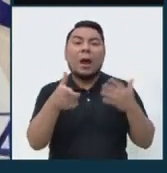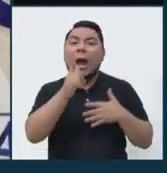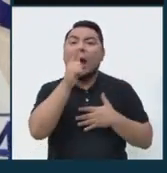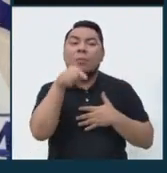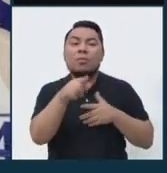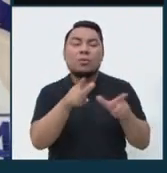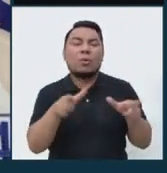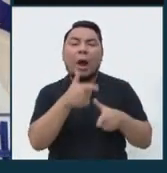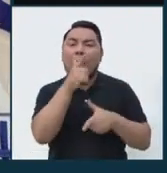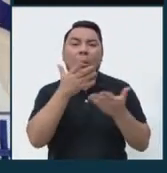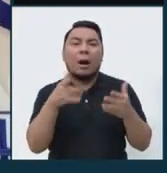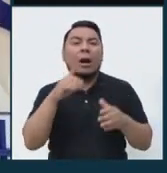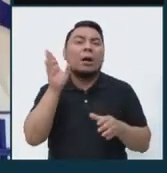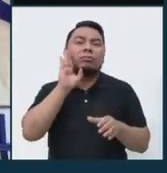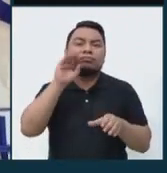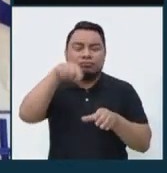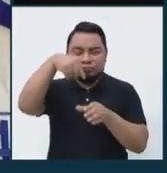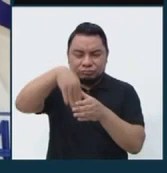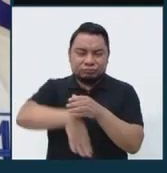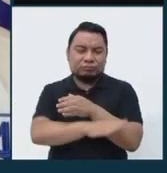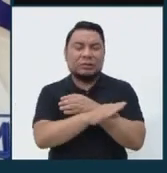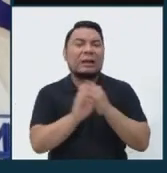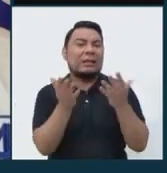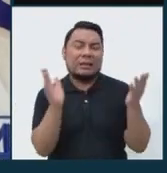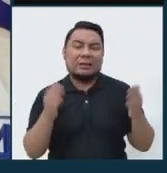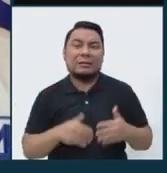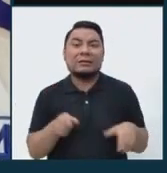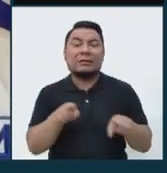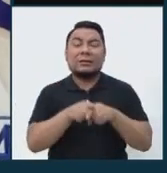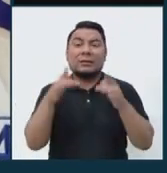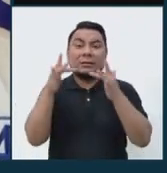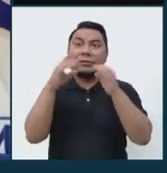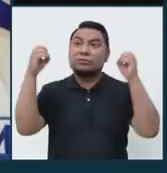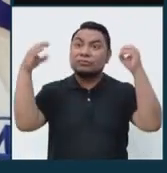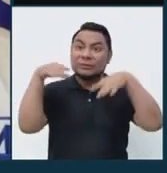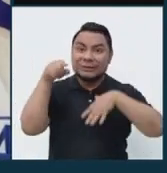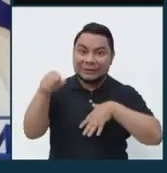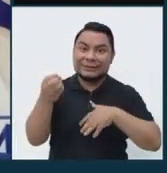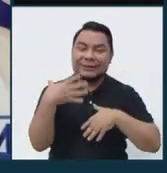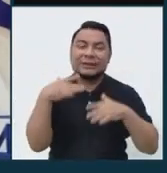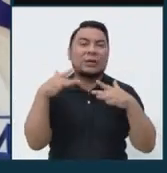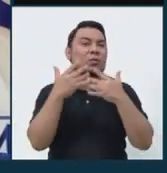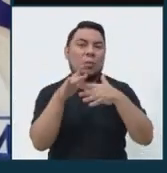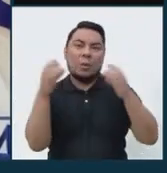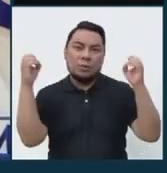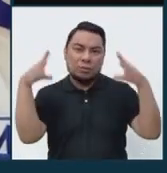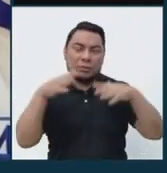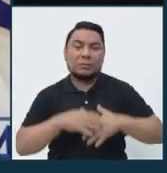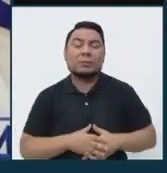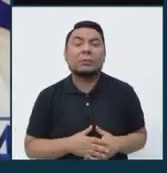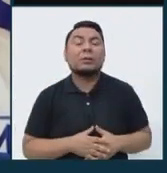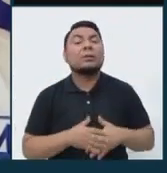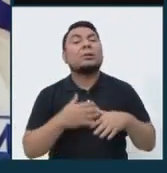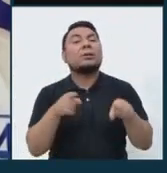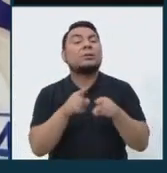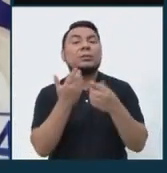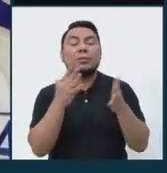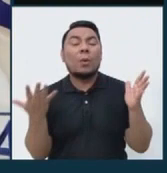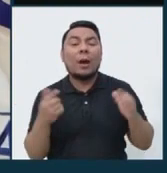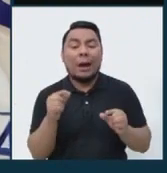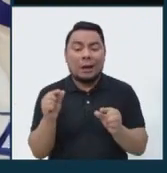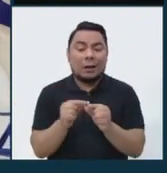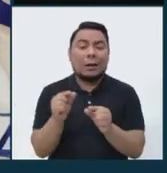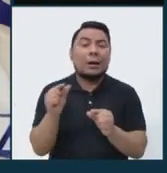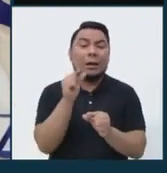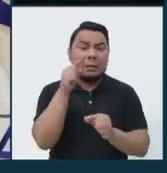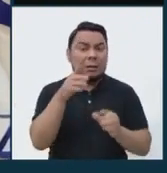en el lugar de desagüe y el punto que me están hablando, electrificación. Y a la vez, tampoco no contamos con gas, que